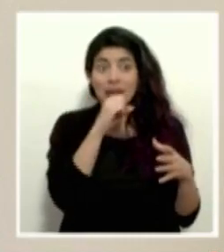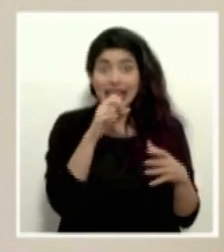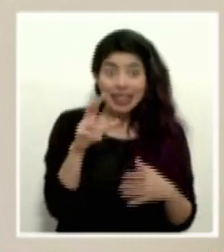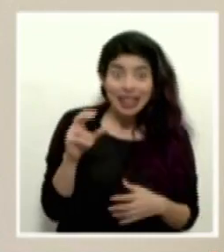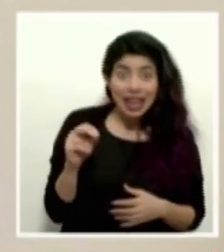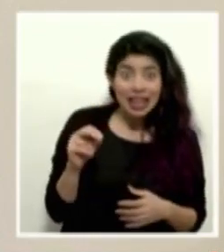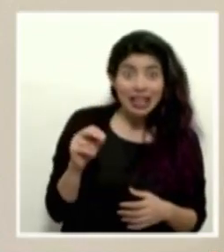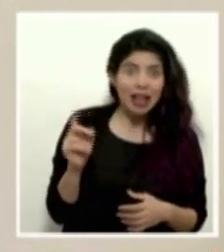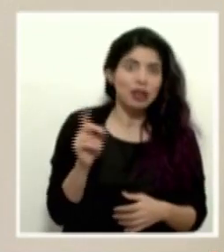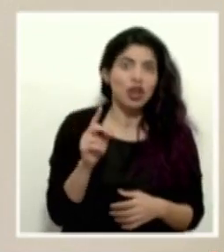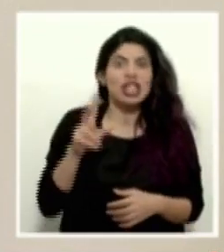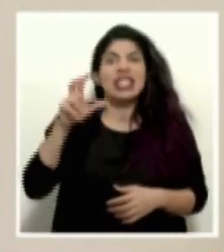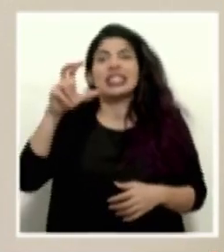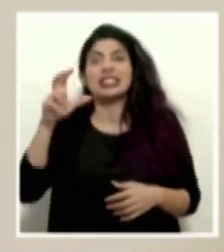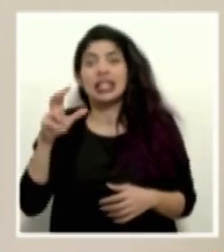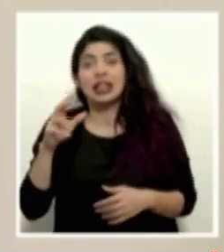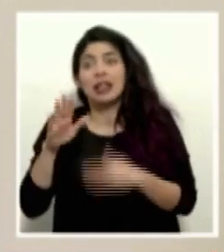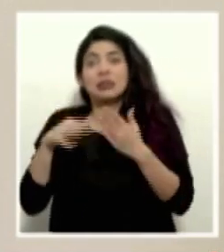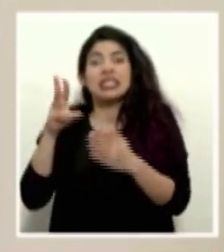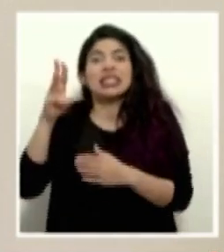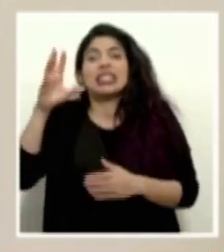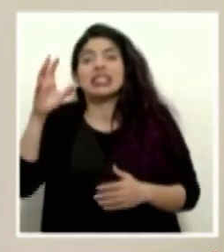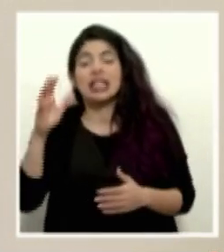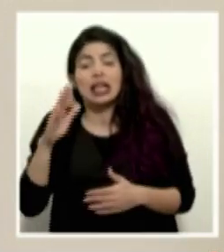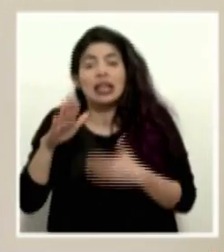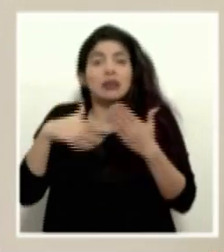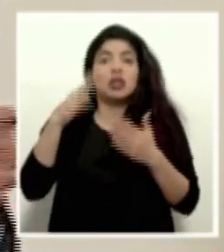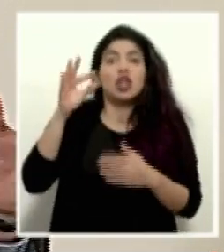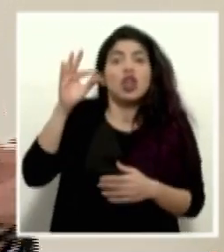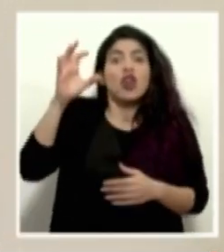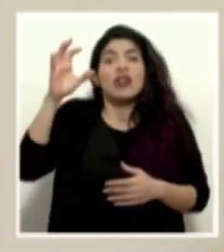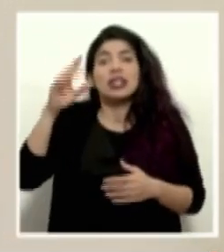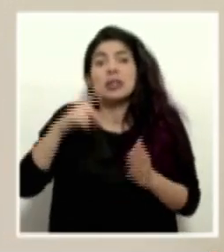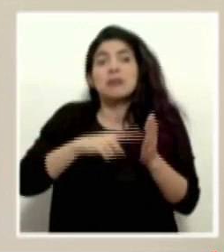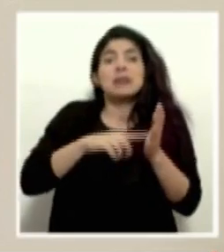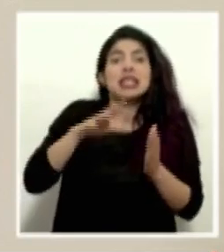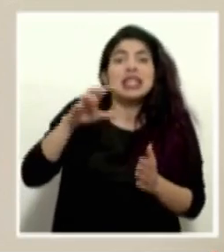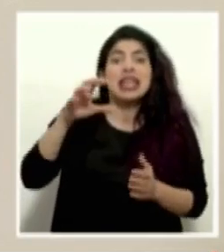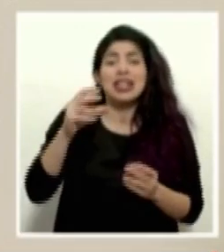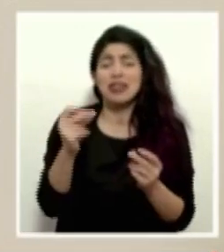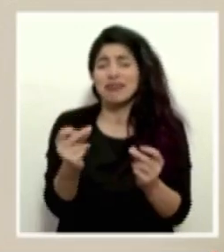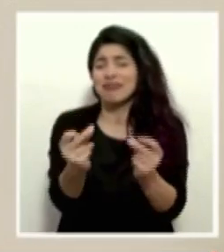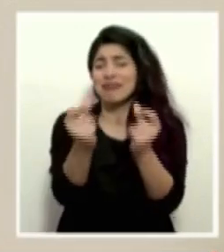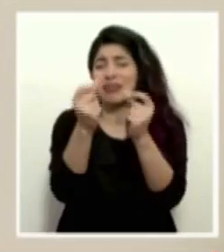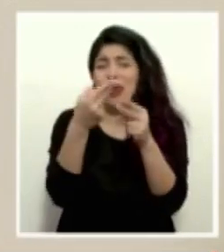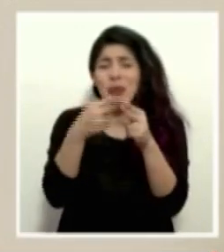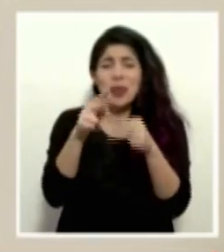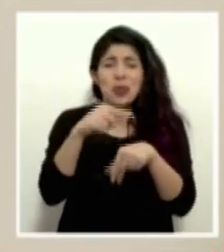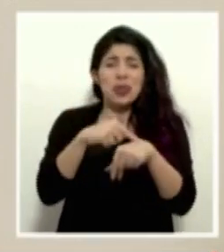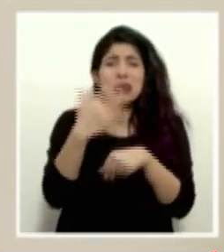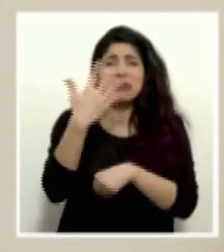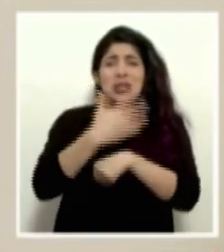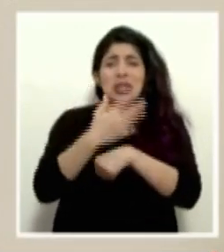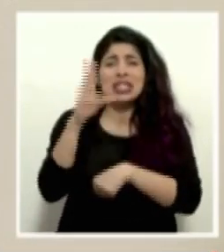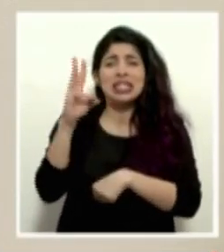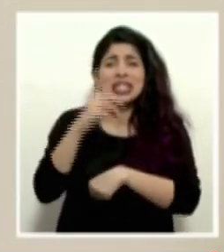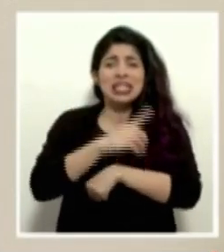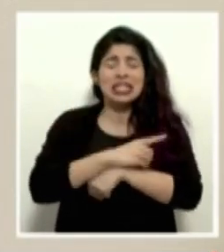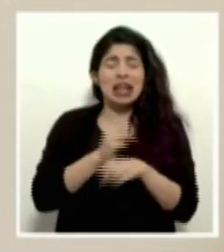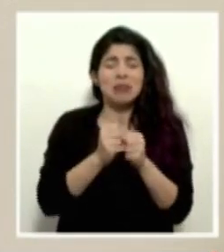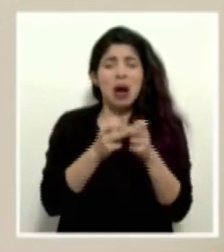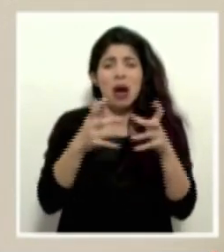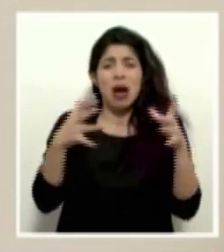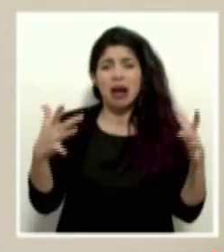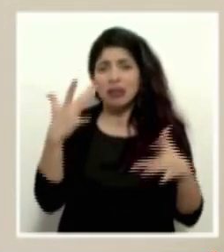hablando de 30, sino de 300, después de 600, después de 900, 1,500, en cuestión de 5 o 6 días. Y